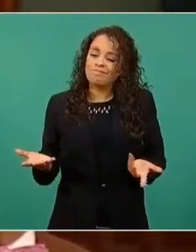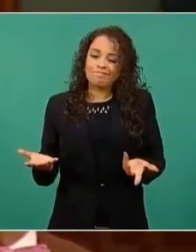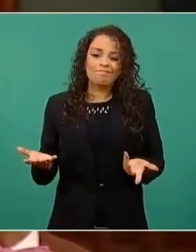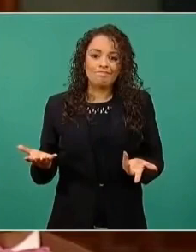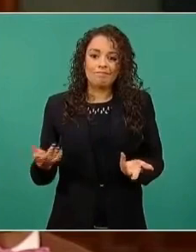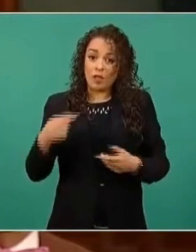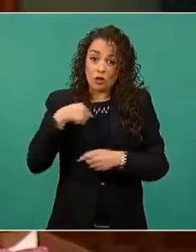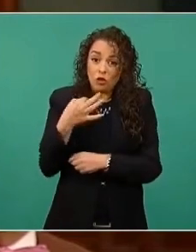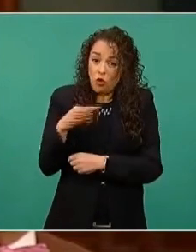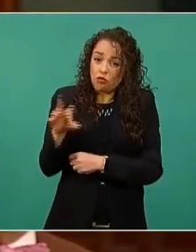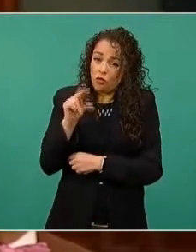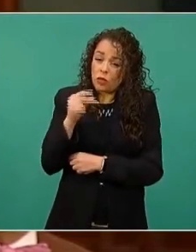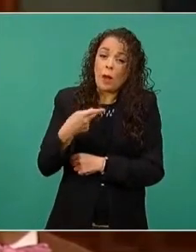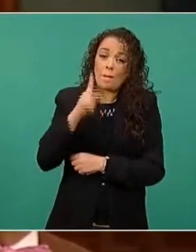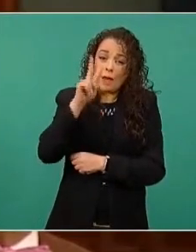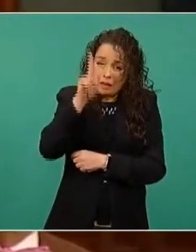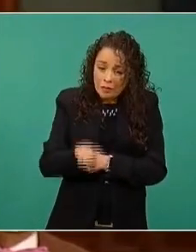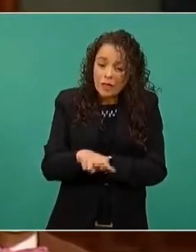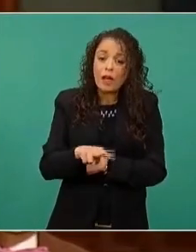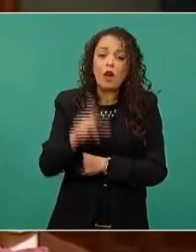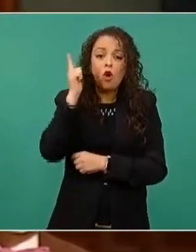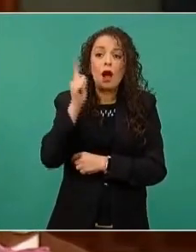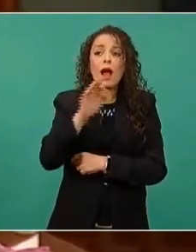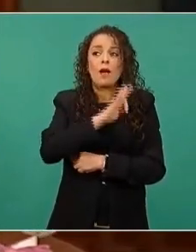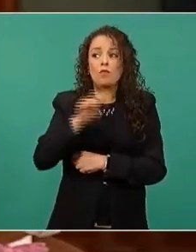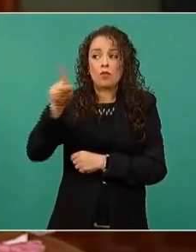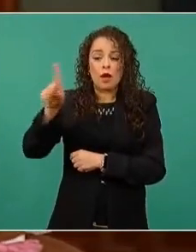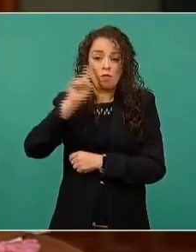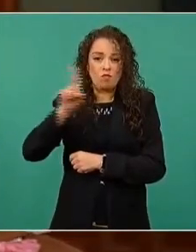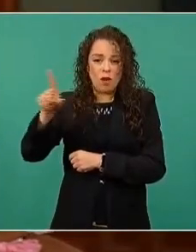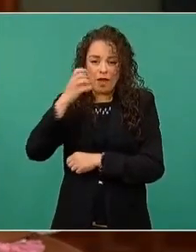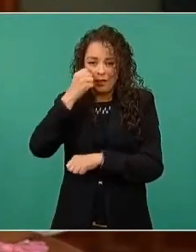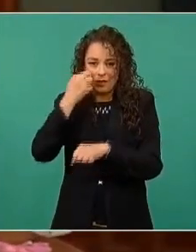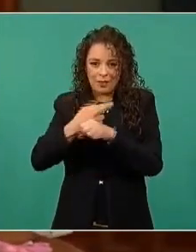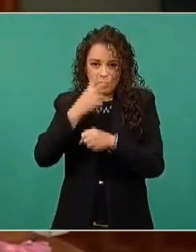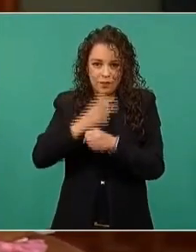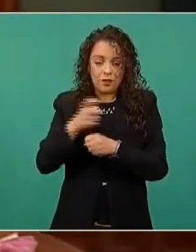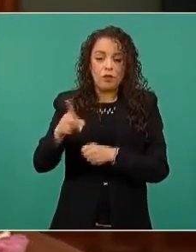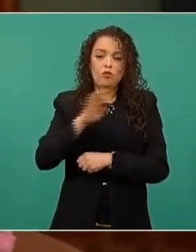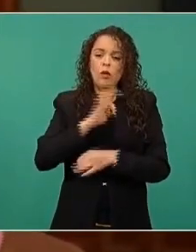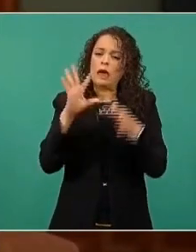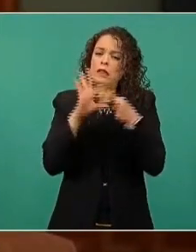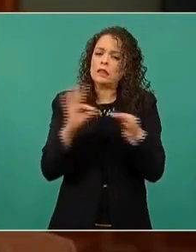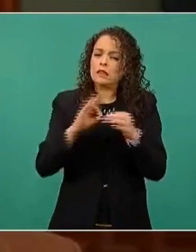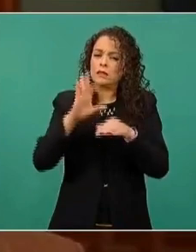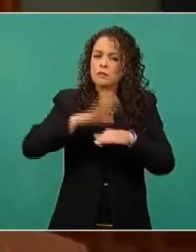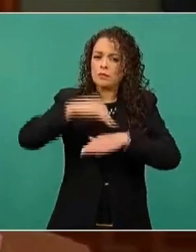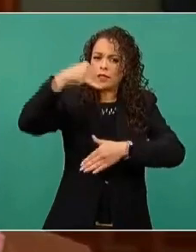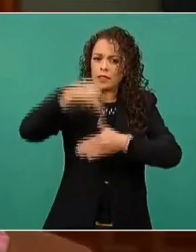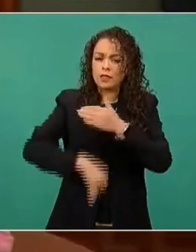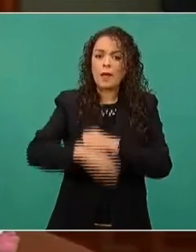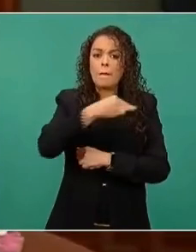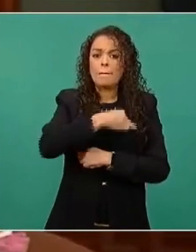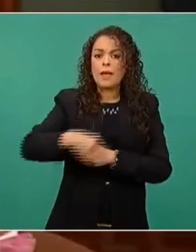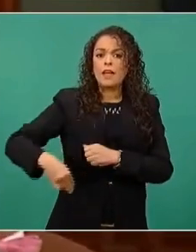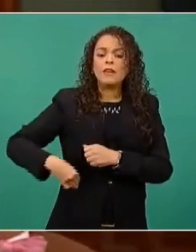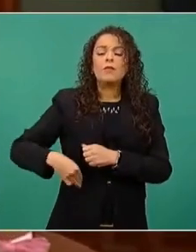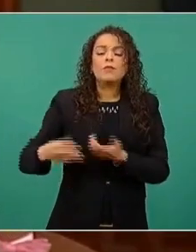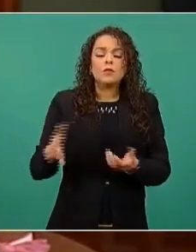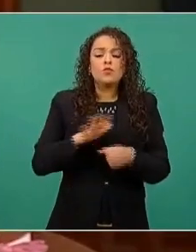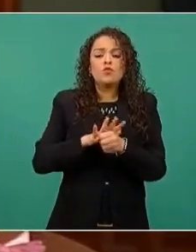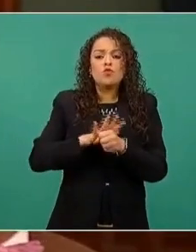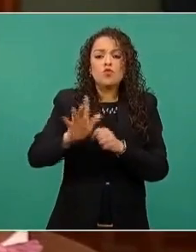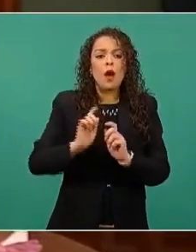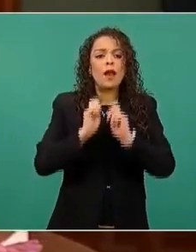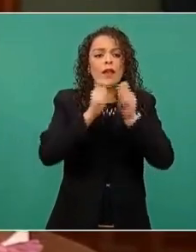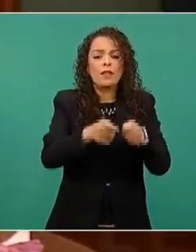me gustaría que nos pudiera aclarar la subsecretaria cuáles fueron los municipios que fueron beneficiarios de